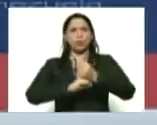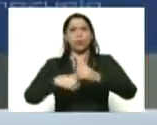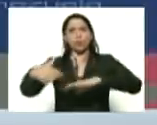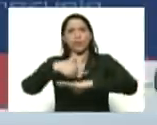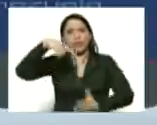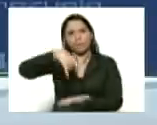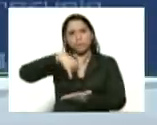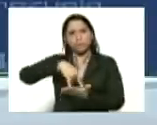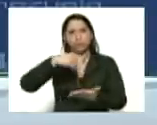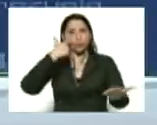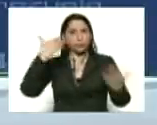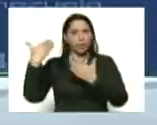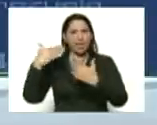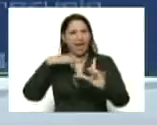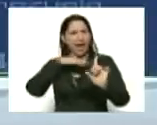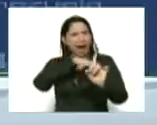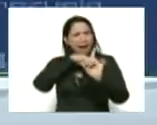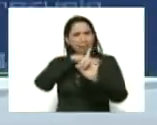ataques